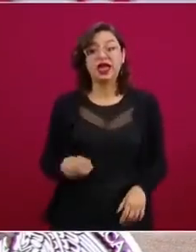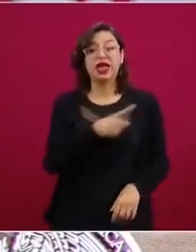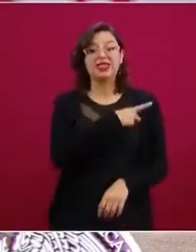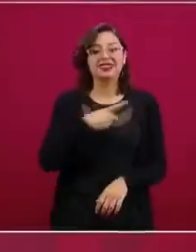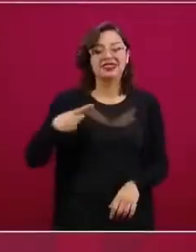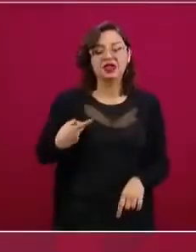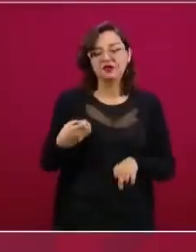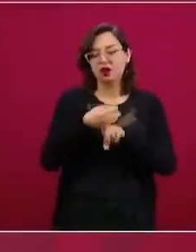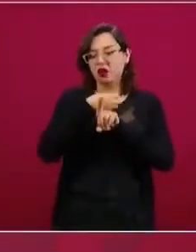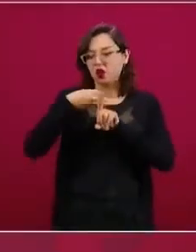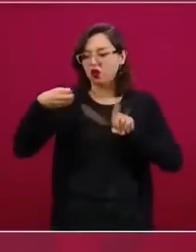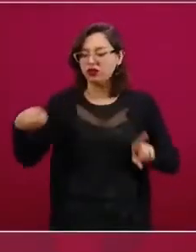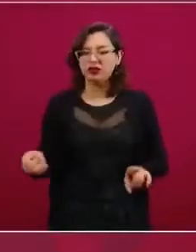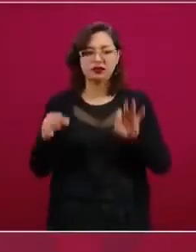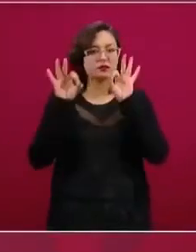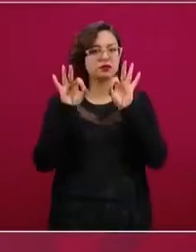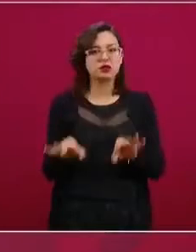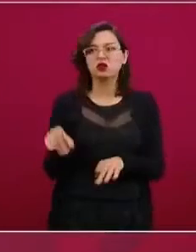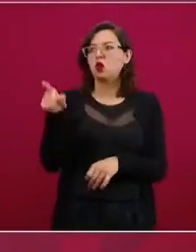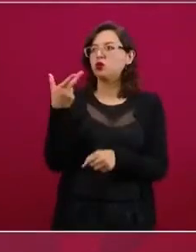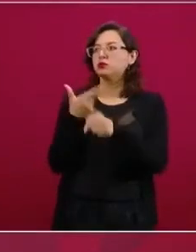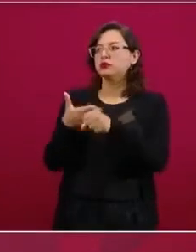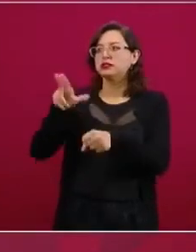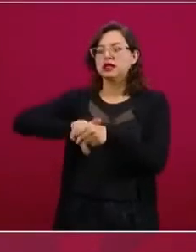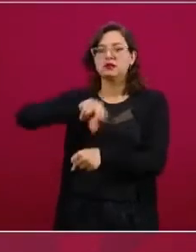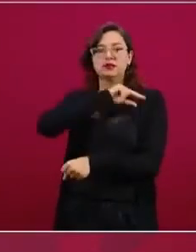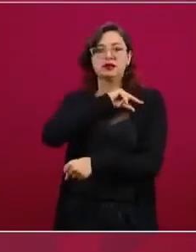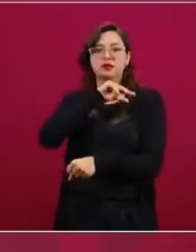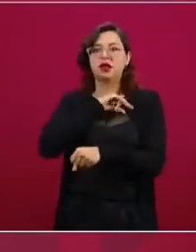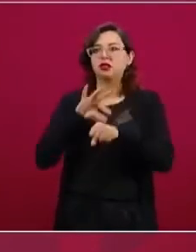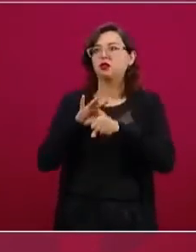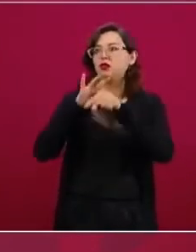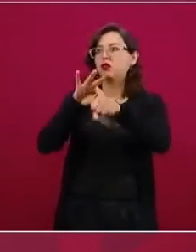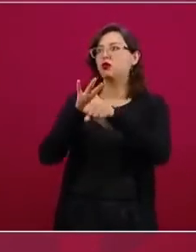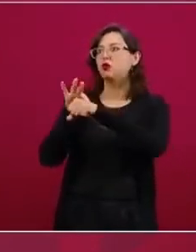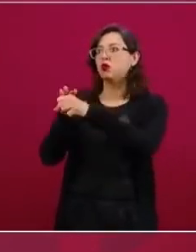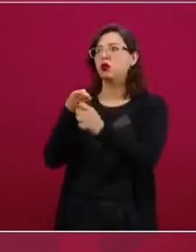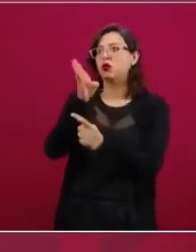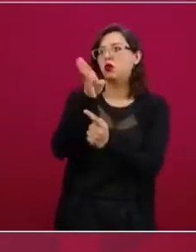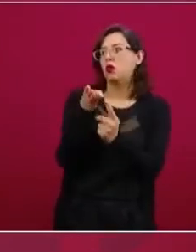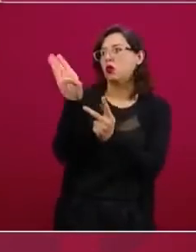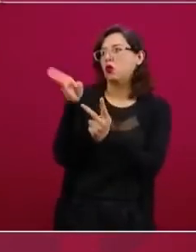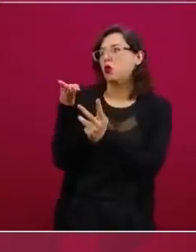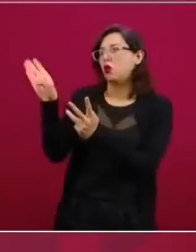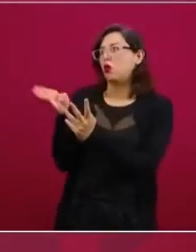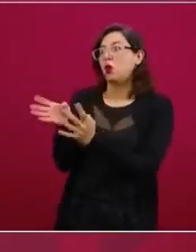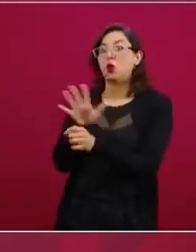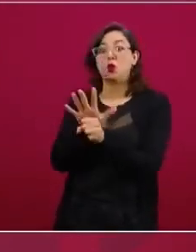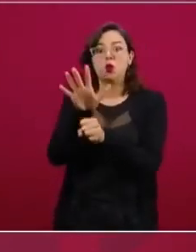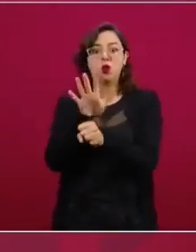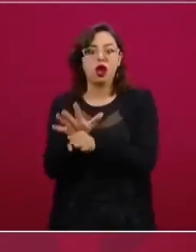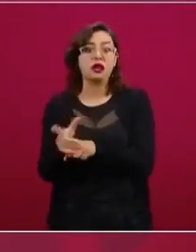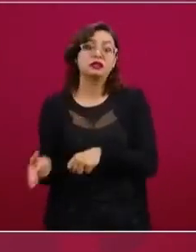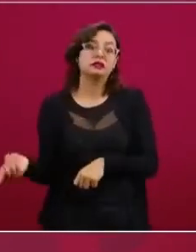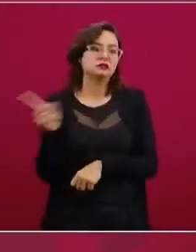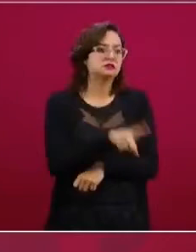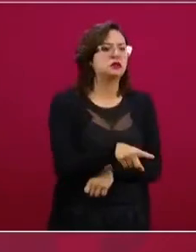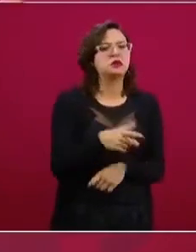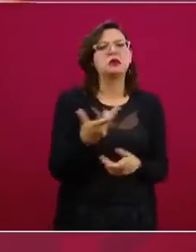sepan a qué hospital privado van a ir. En épocas regulares y además con burocracias grandes,